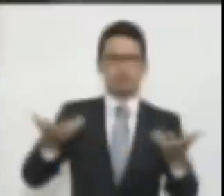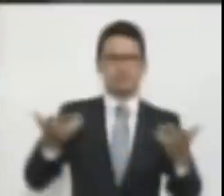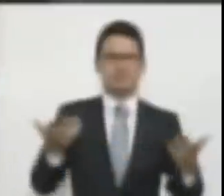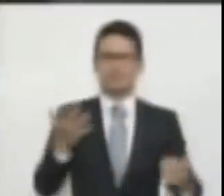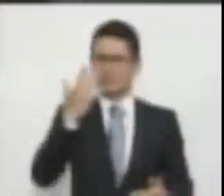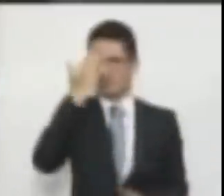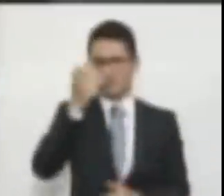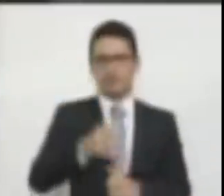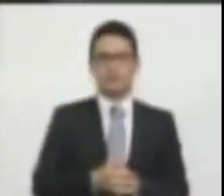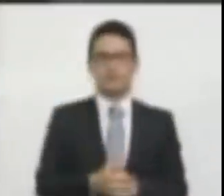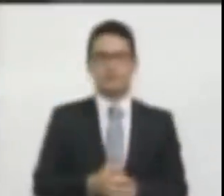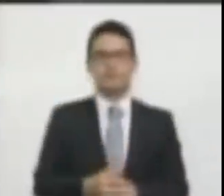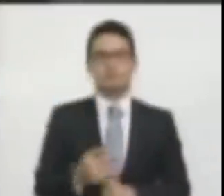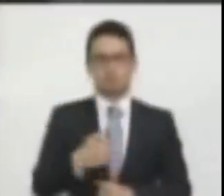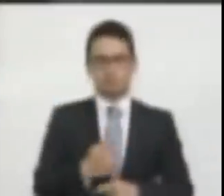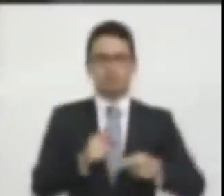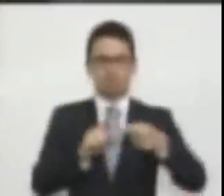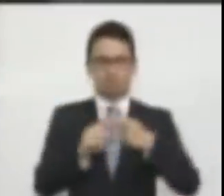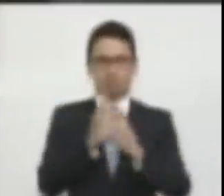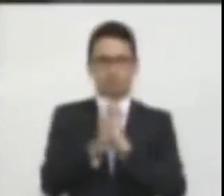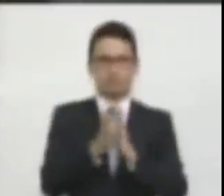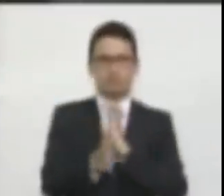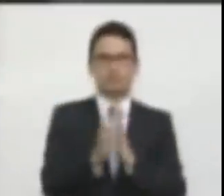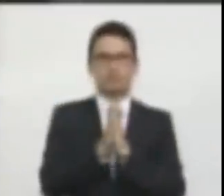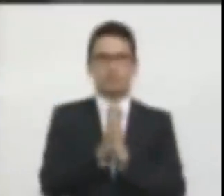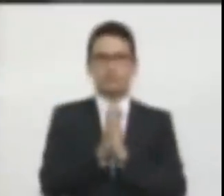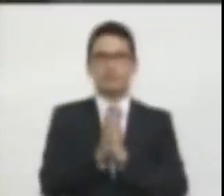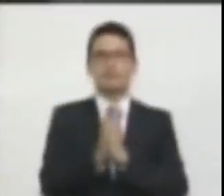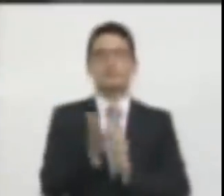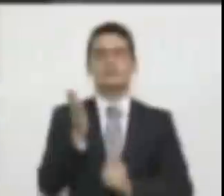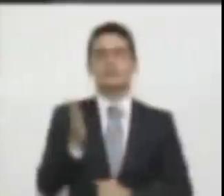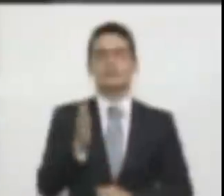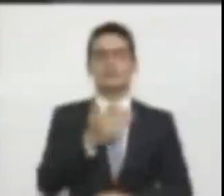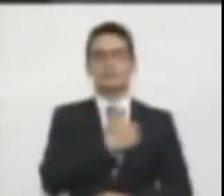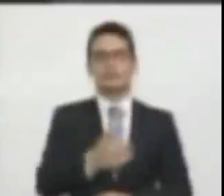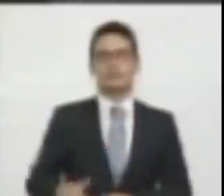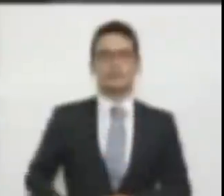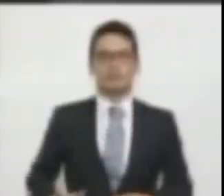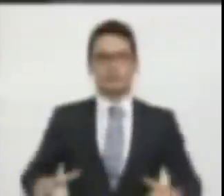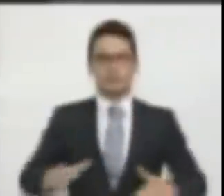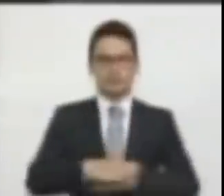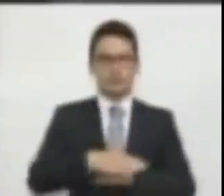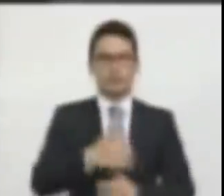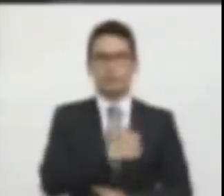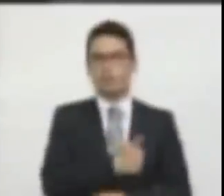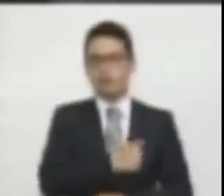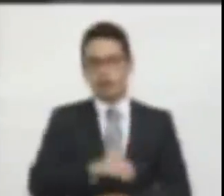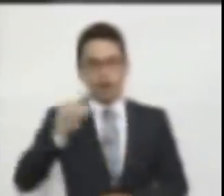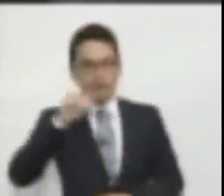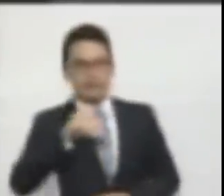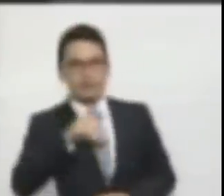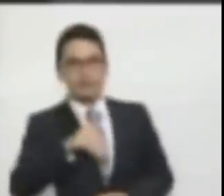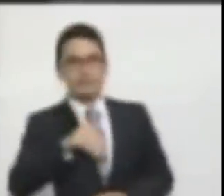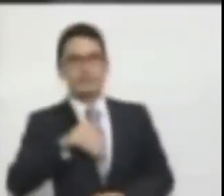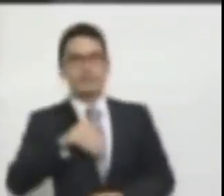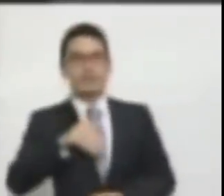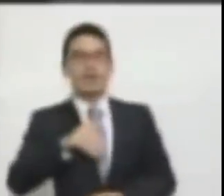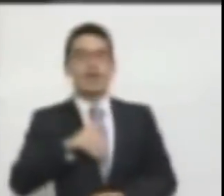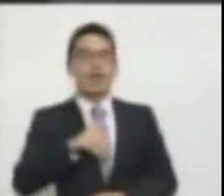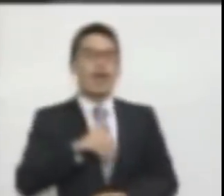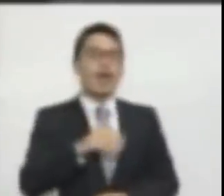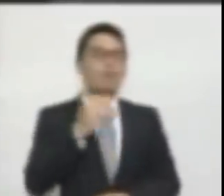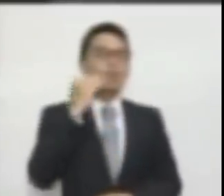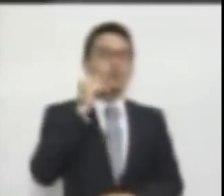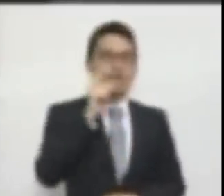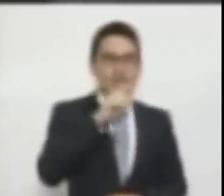Yo lo único que puedo decir es que le pediría al presidente de la República que le llamara la atención a su muchacha y a su muchacho.